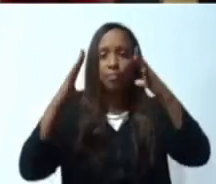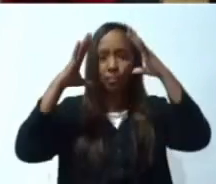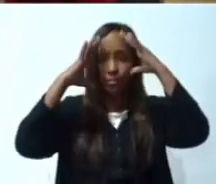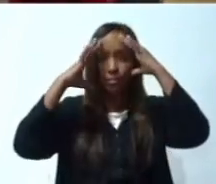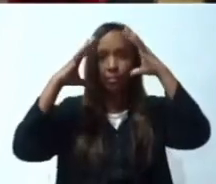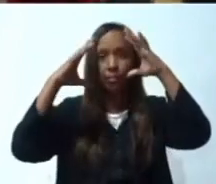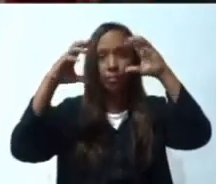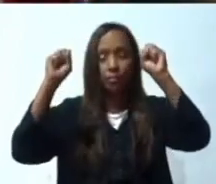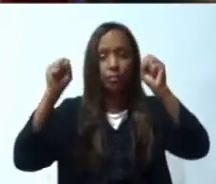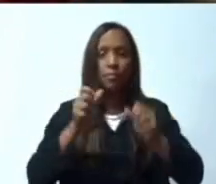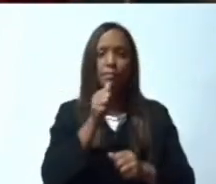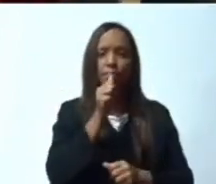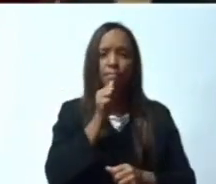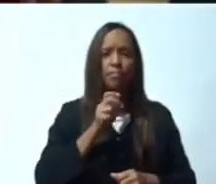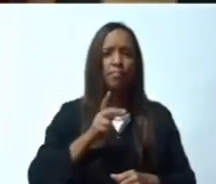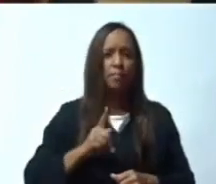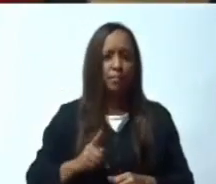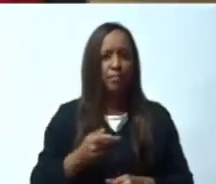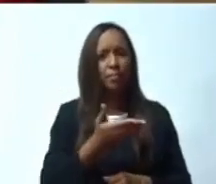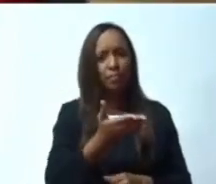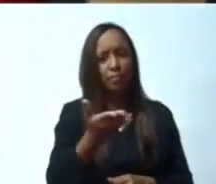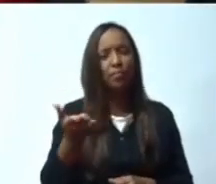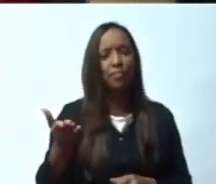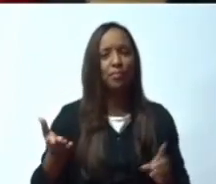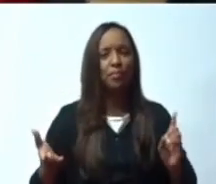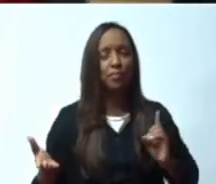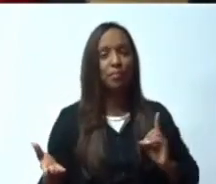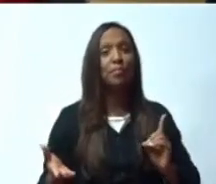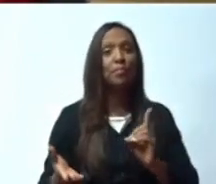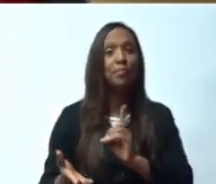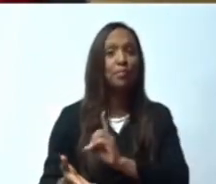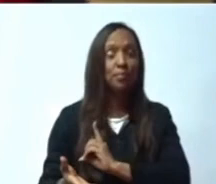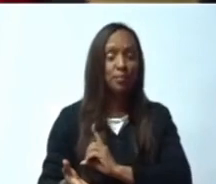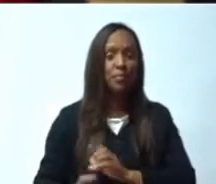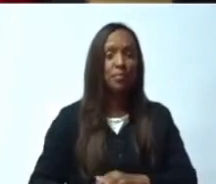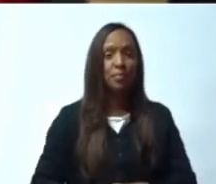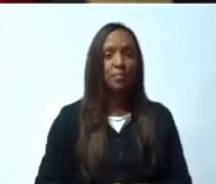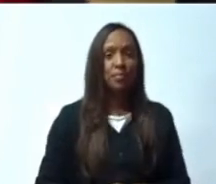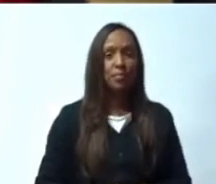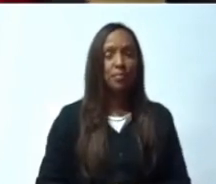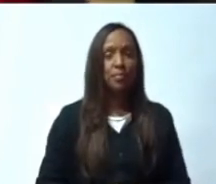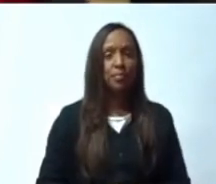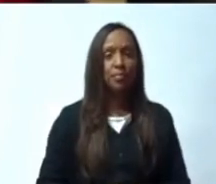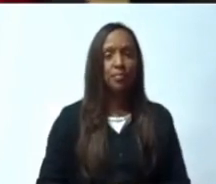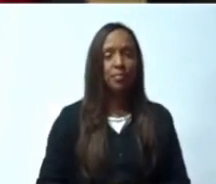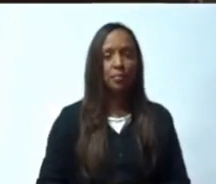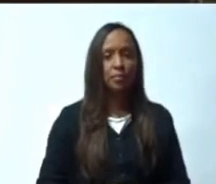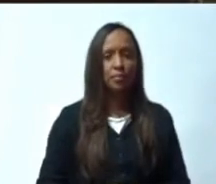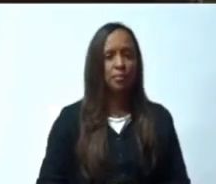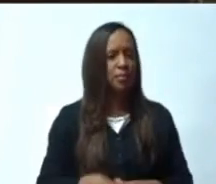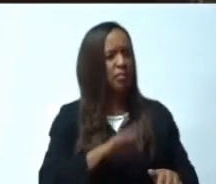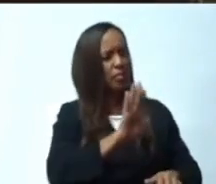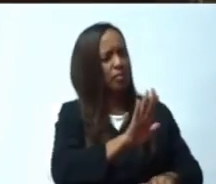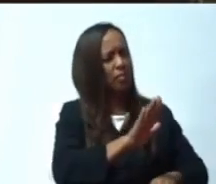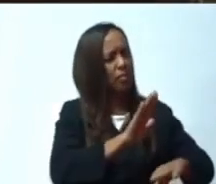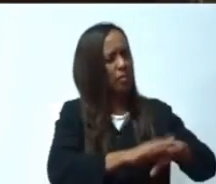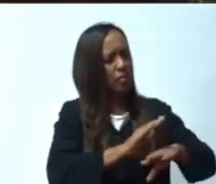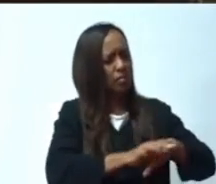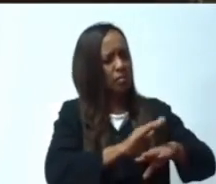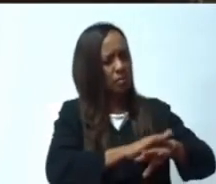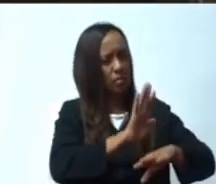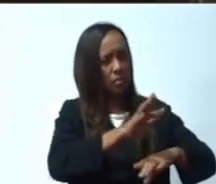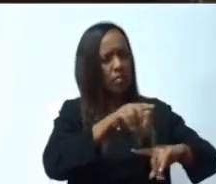Como ustedes acaban de escuchar en la historia de vida... Discúlpeme, Cuevas. Le pido a los